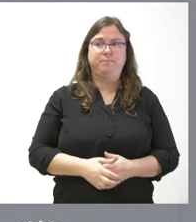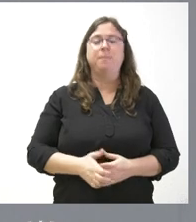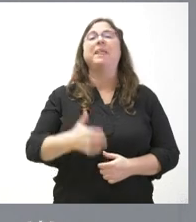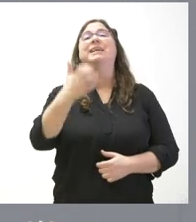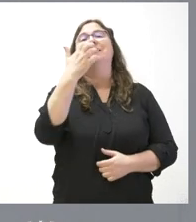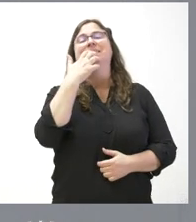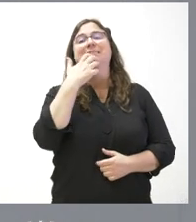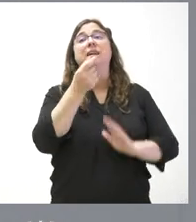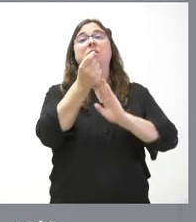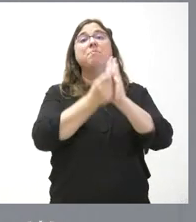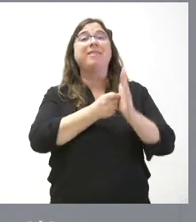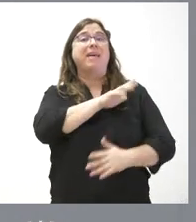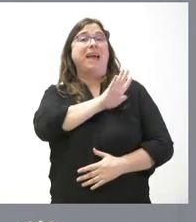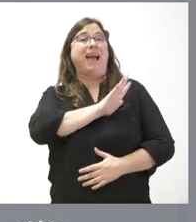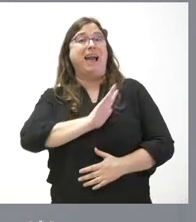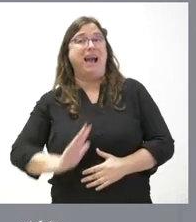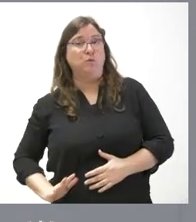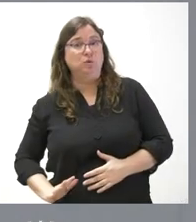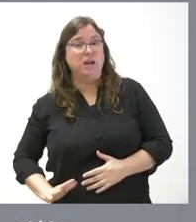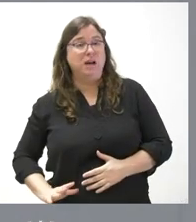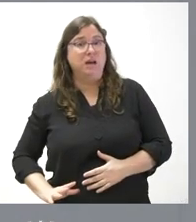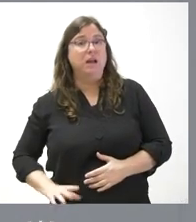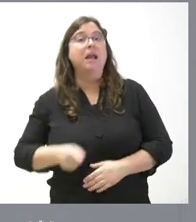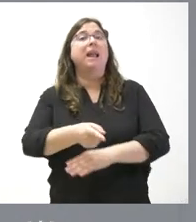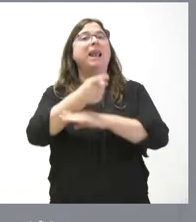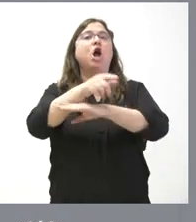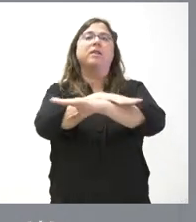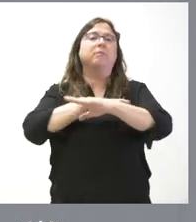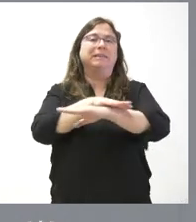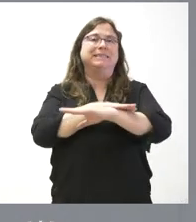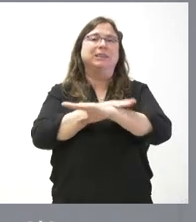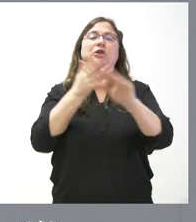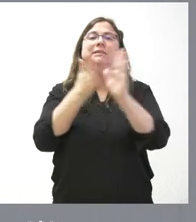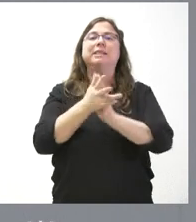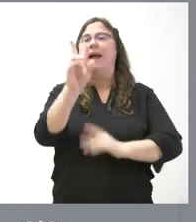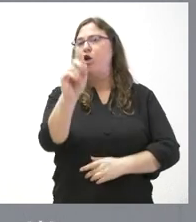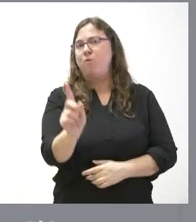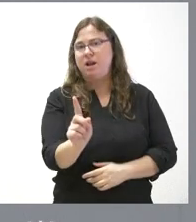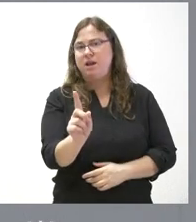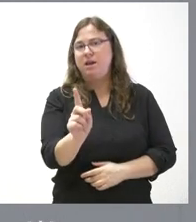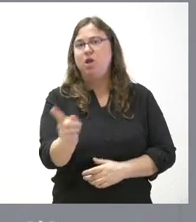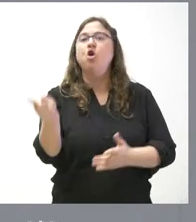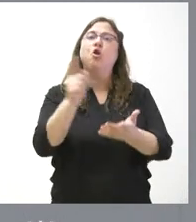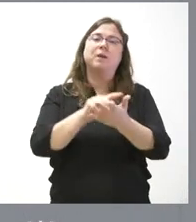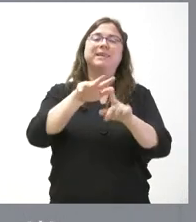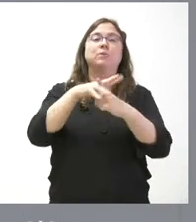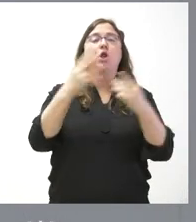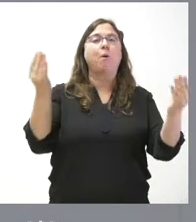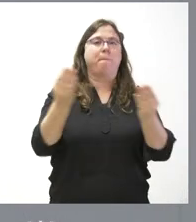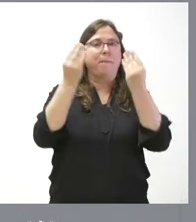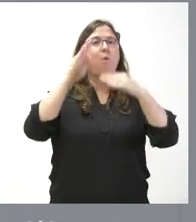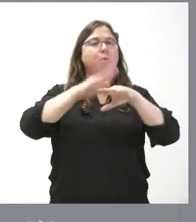medida cautelar de suspensión, pues la orden ministerial deja de estar vigente y volvemos a una situación mejor para los